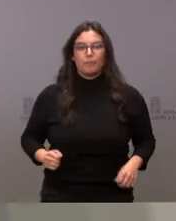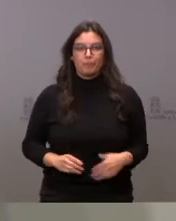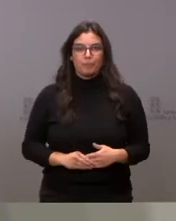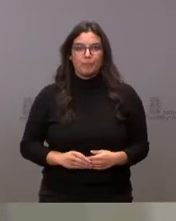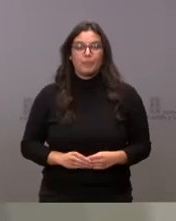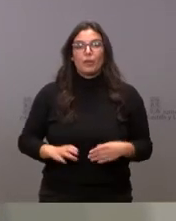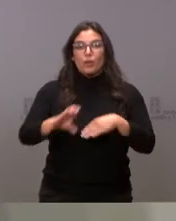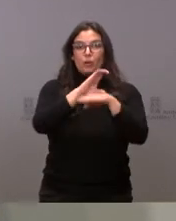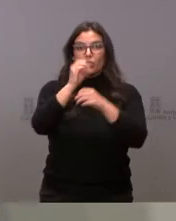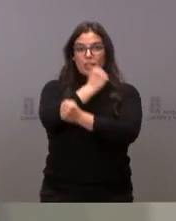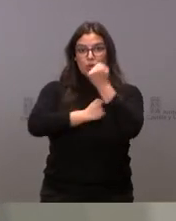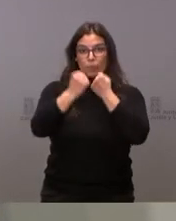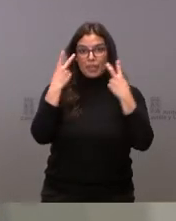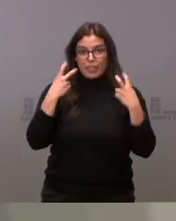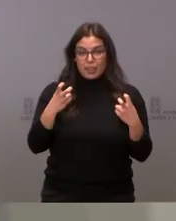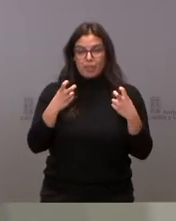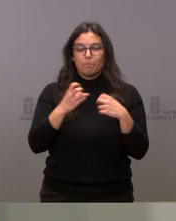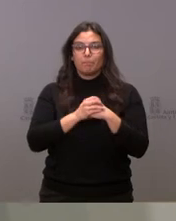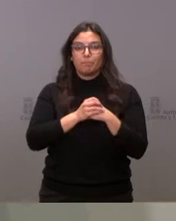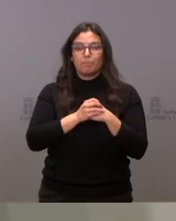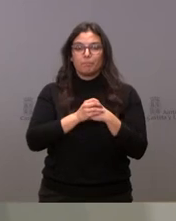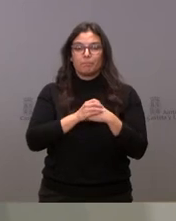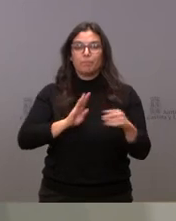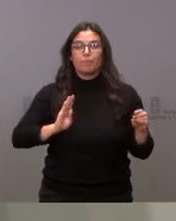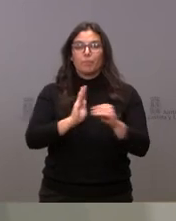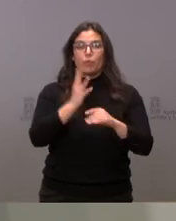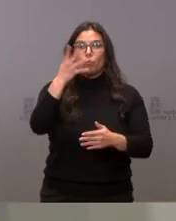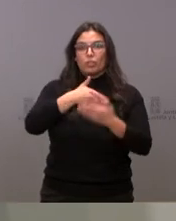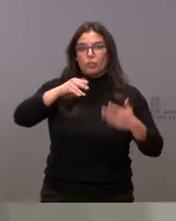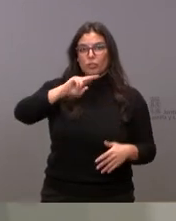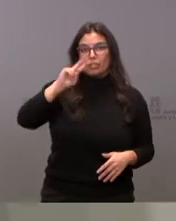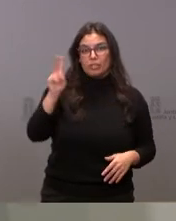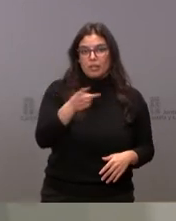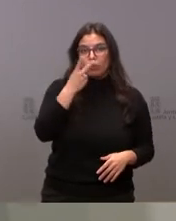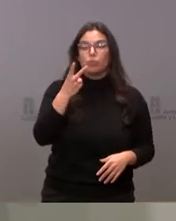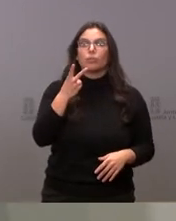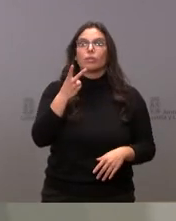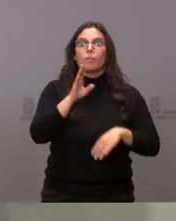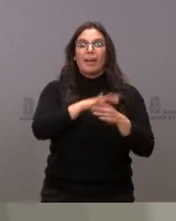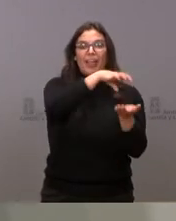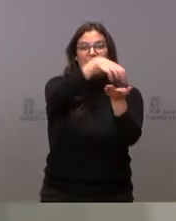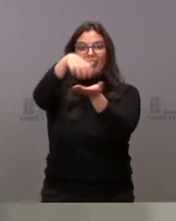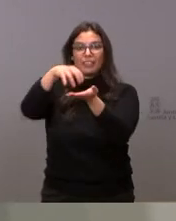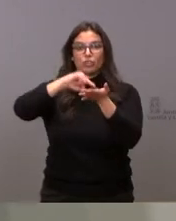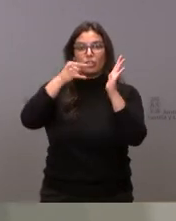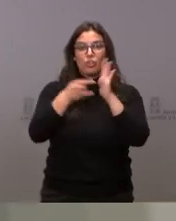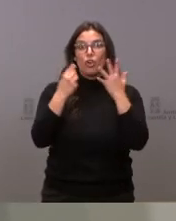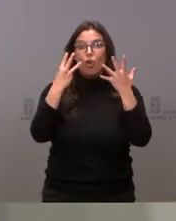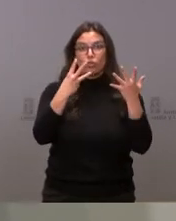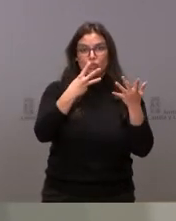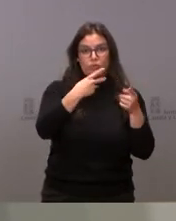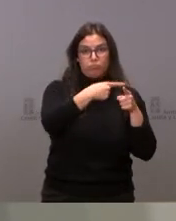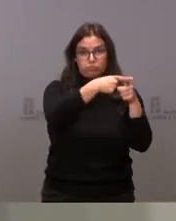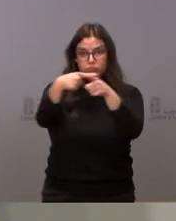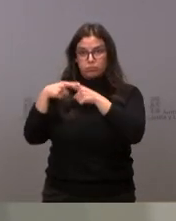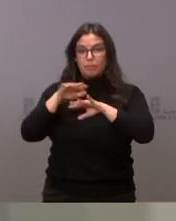La Consejería de Economía y Hacienda destina 4 millones de euros a 8 centros tecnológicos para promover la